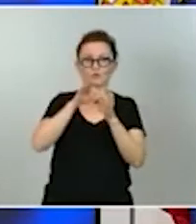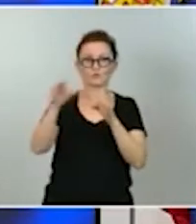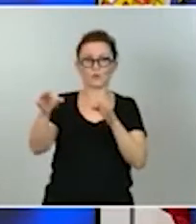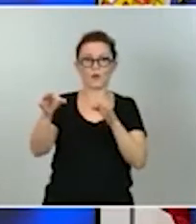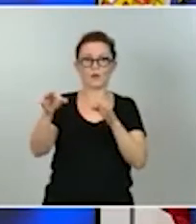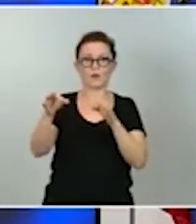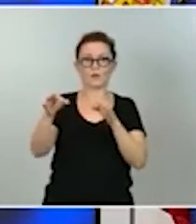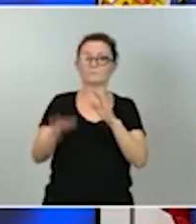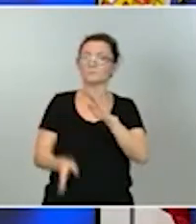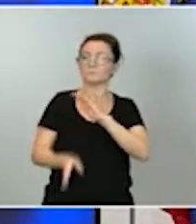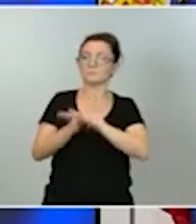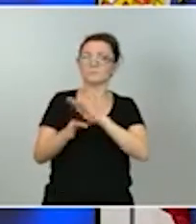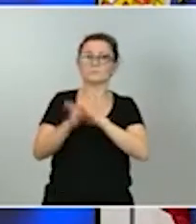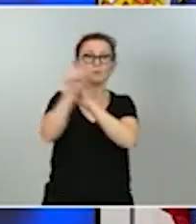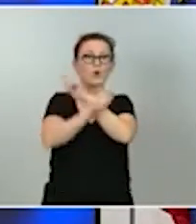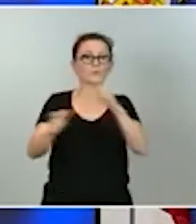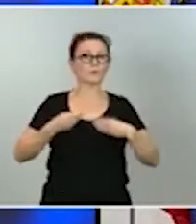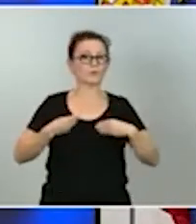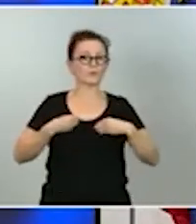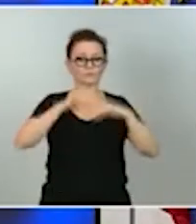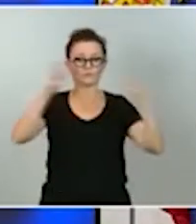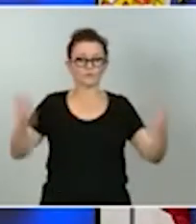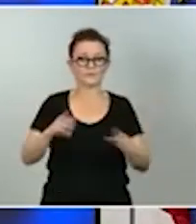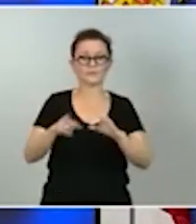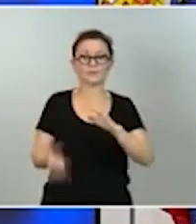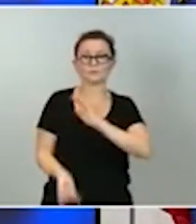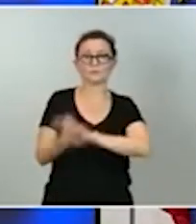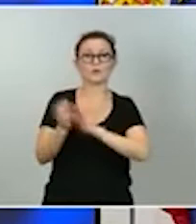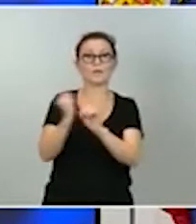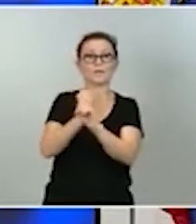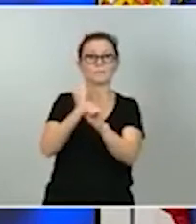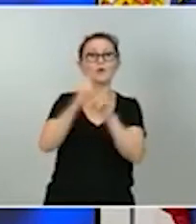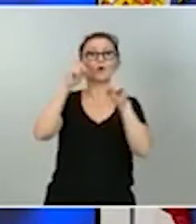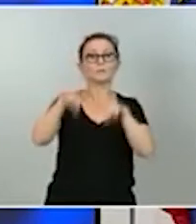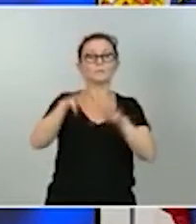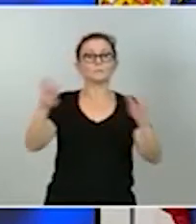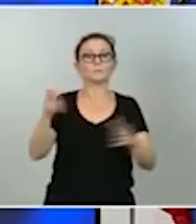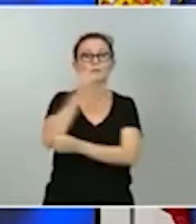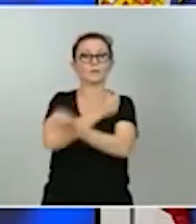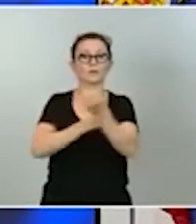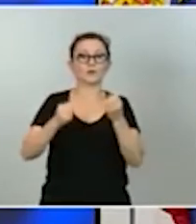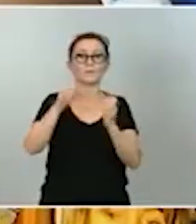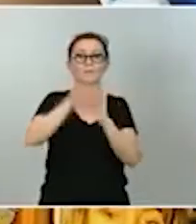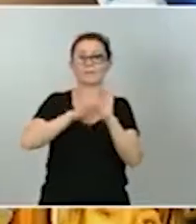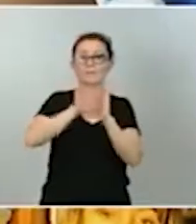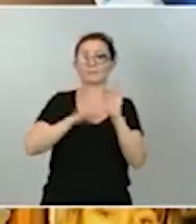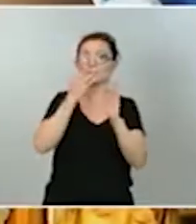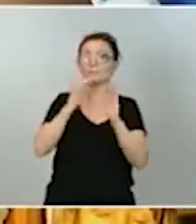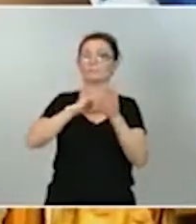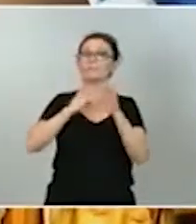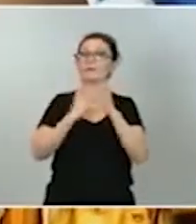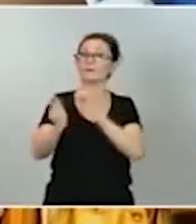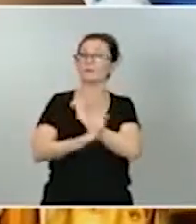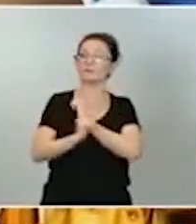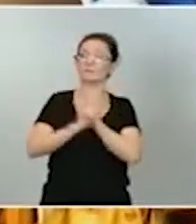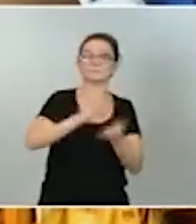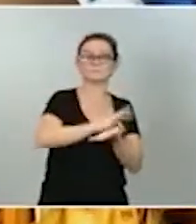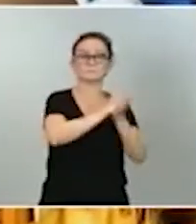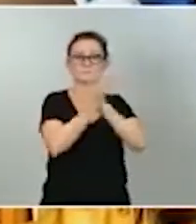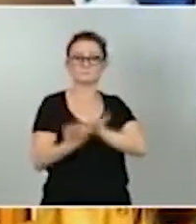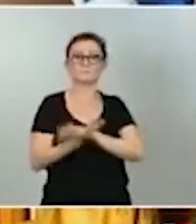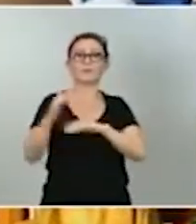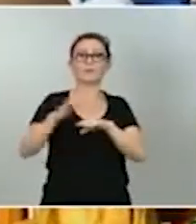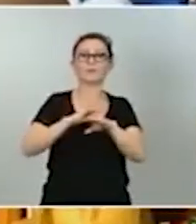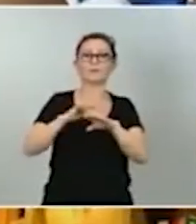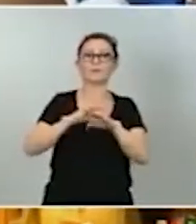fomentando empleo y actividad económica como medidas como por ejemplo el plan estratégico de transformación y digitalización del